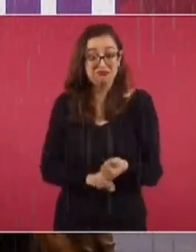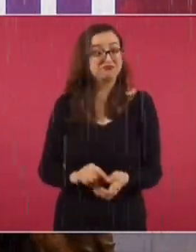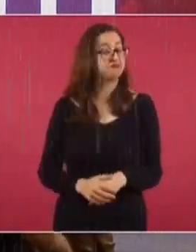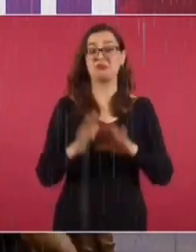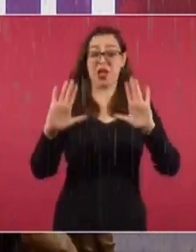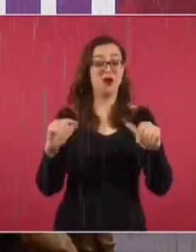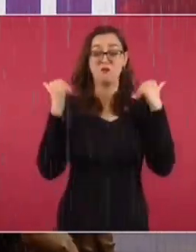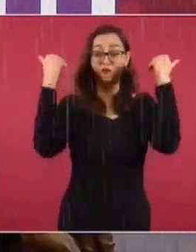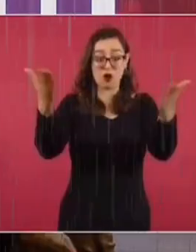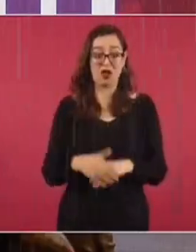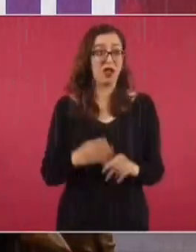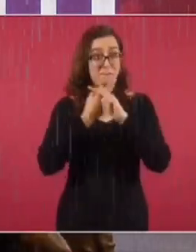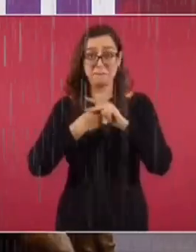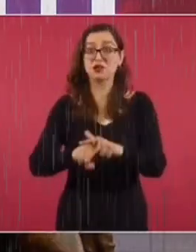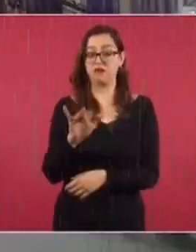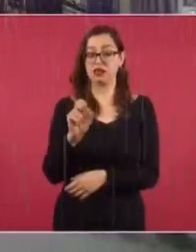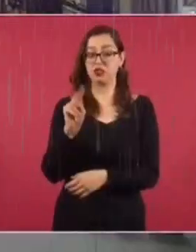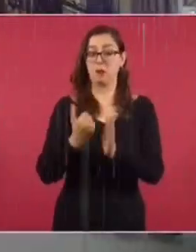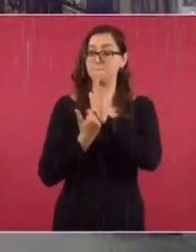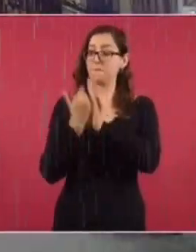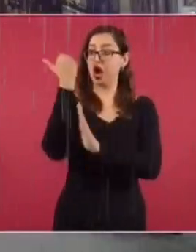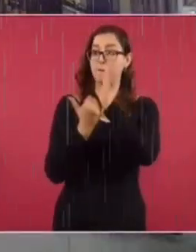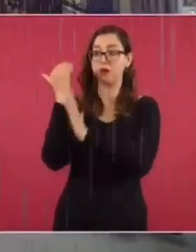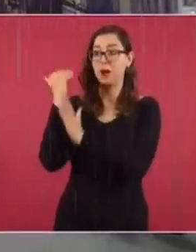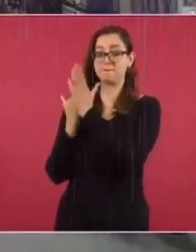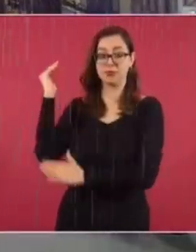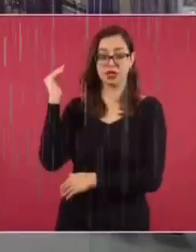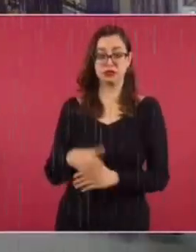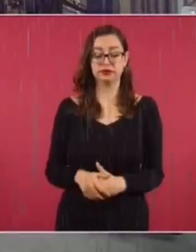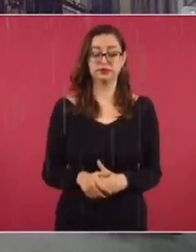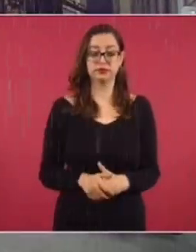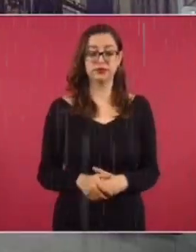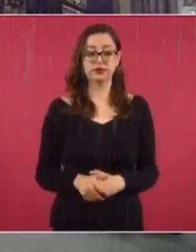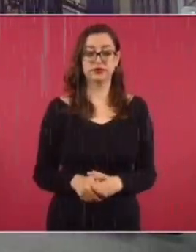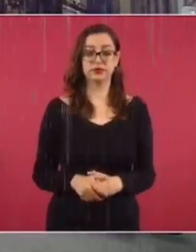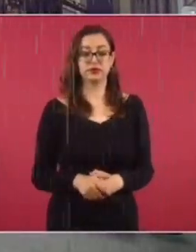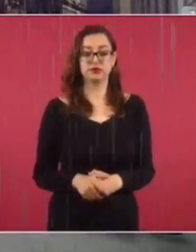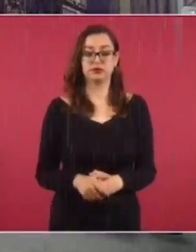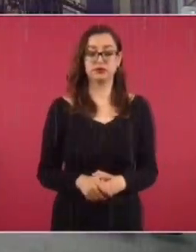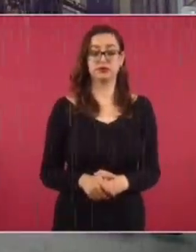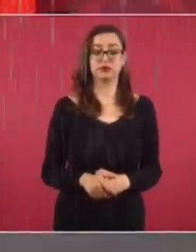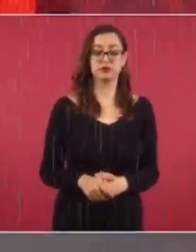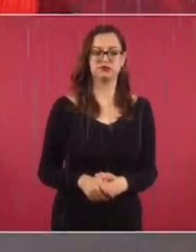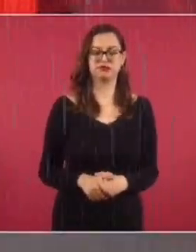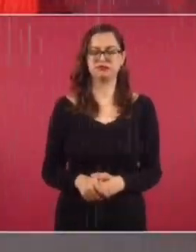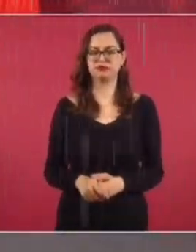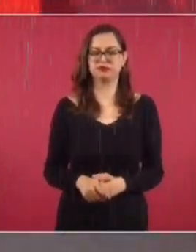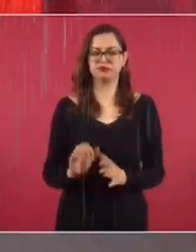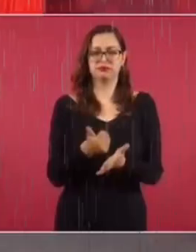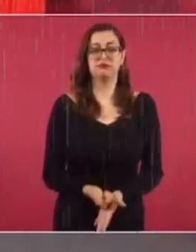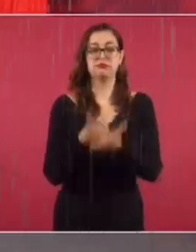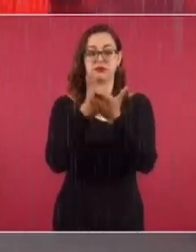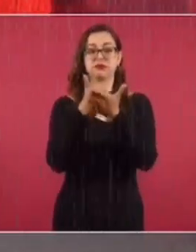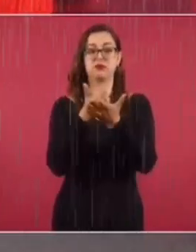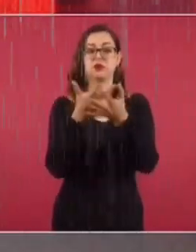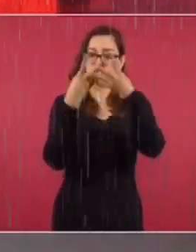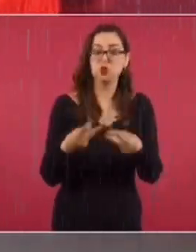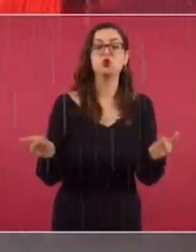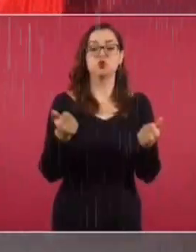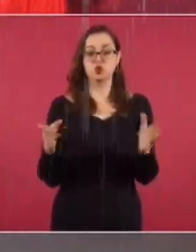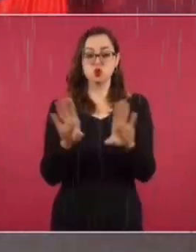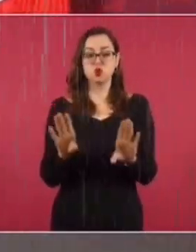crisis originadas en México. Lo que puede ayudar más a todos es que se constituya un comité